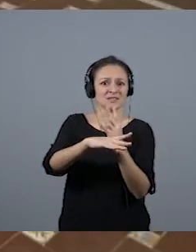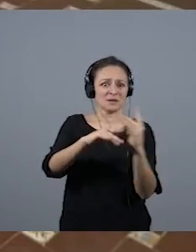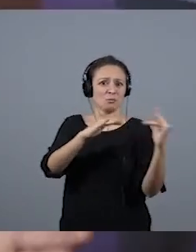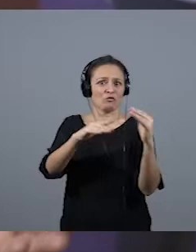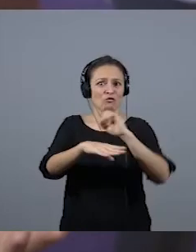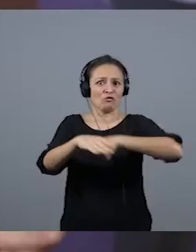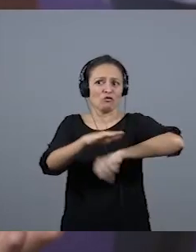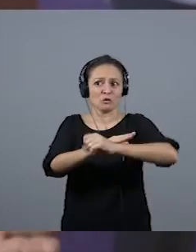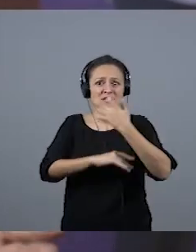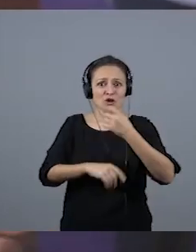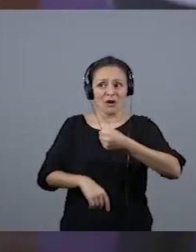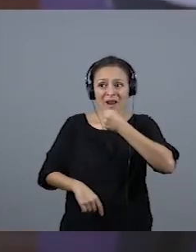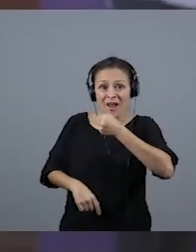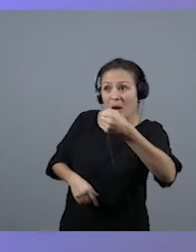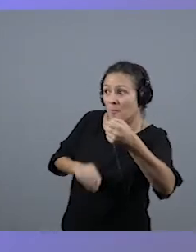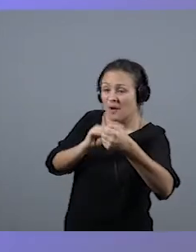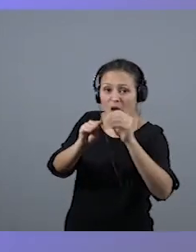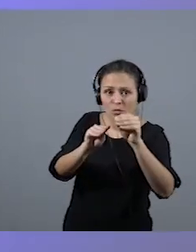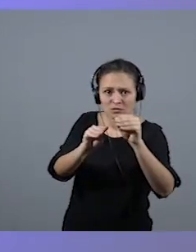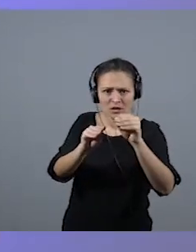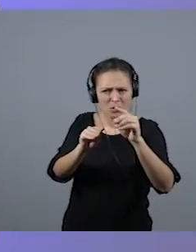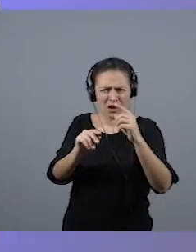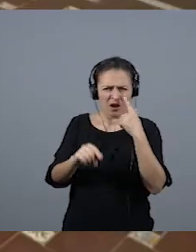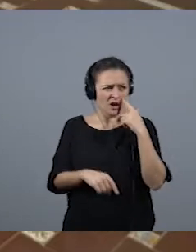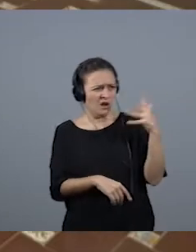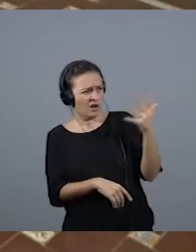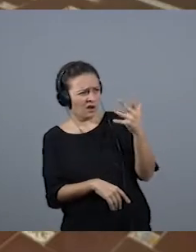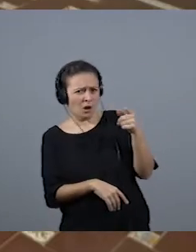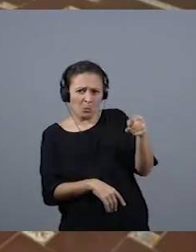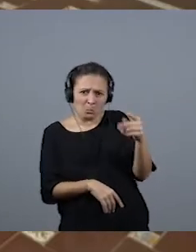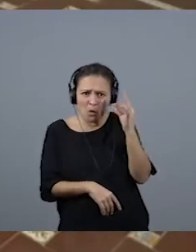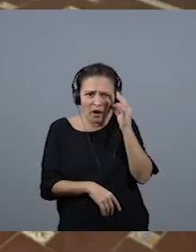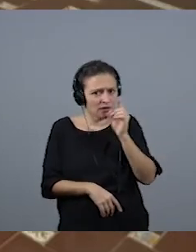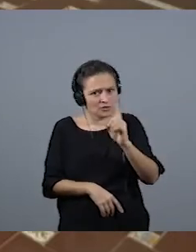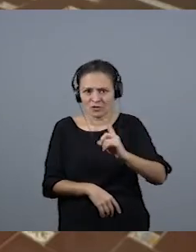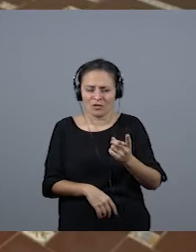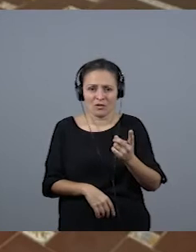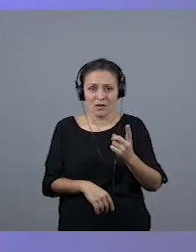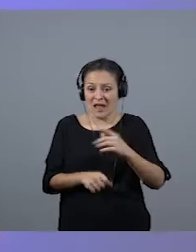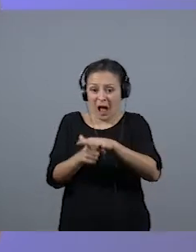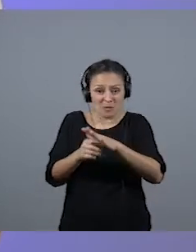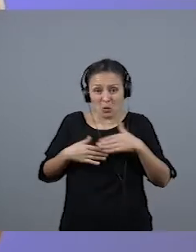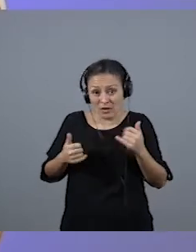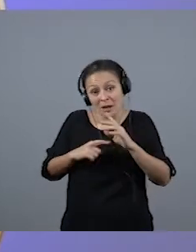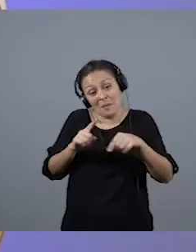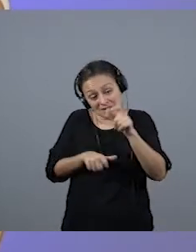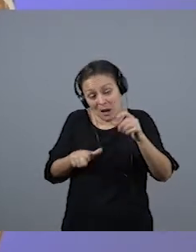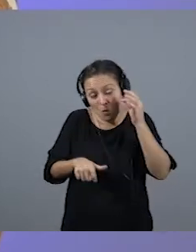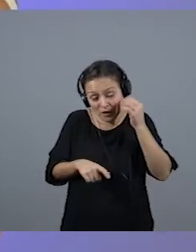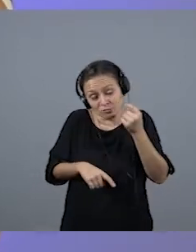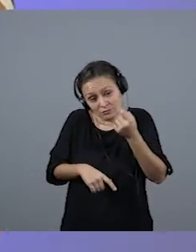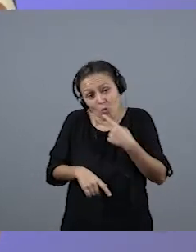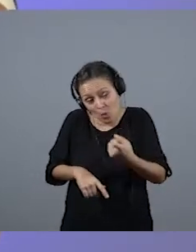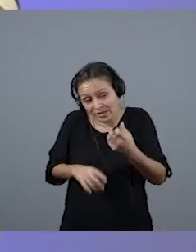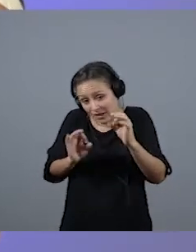No me cuestione por el hecho de ser mujer, informativamente y en cualquier ámbito, y a las mujeres nos cuesta, nos cuesta y nos está costando. Ha